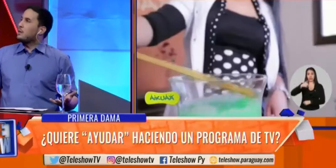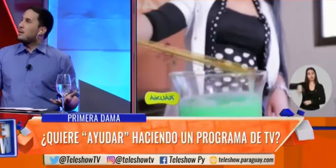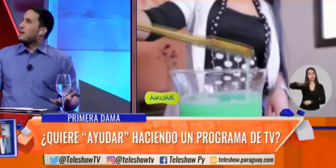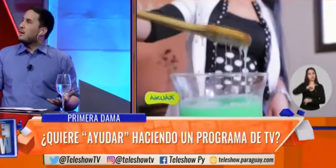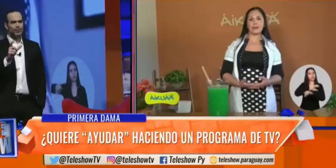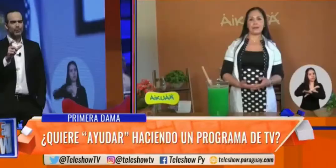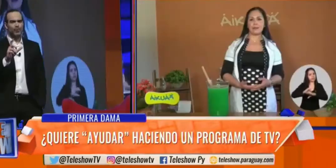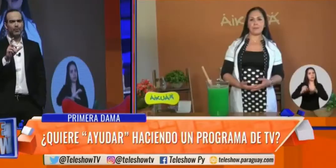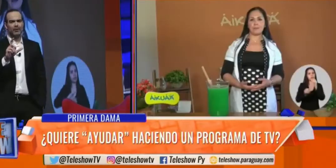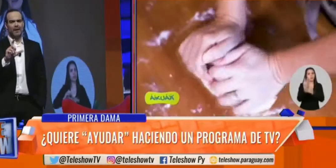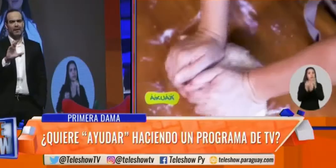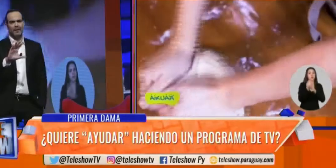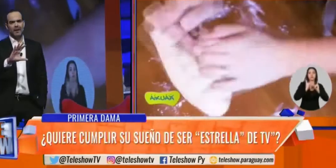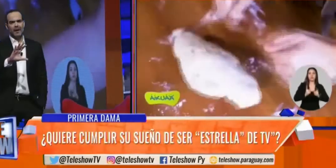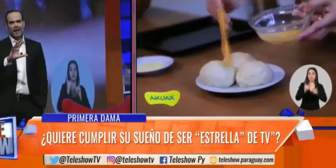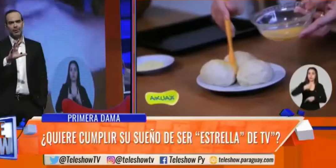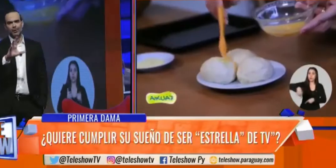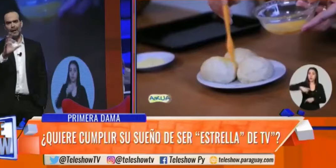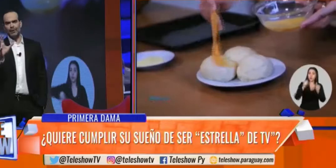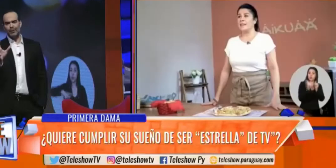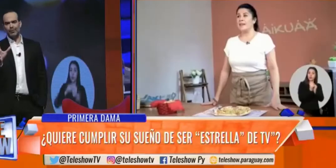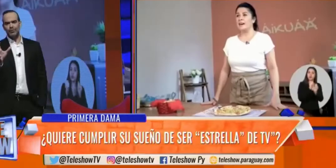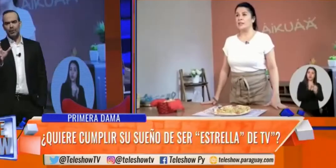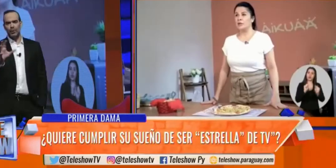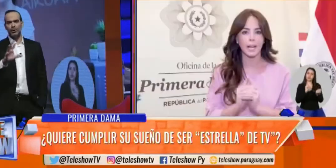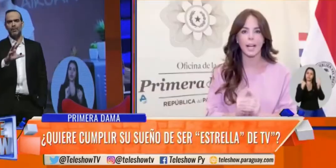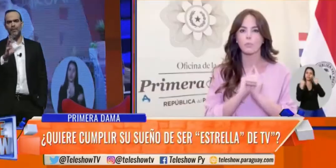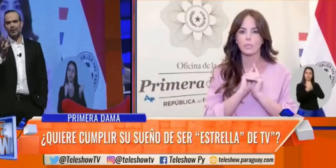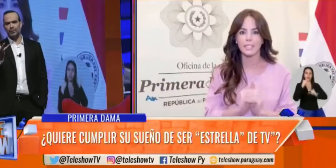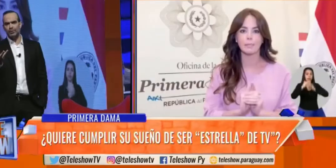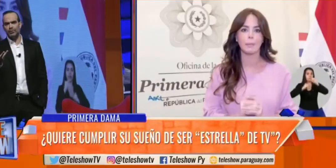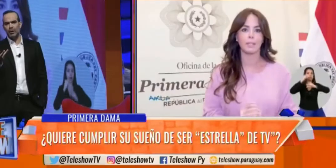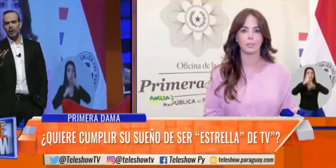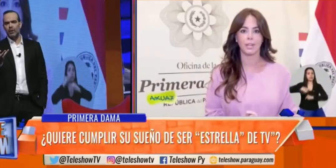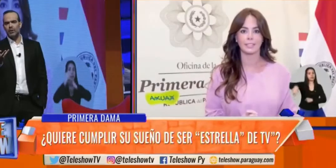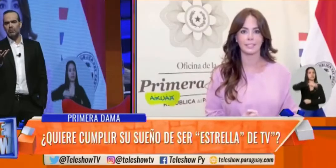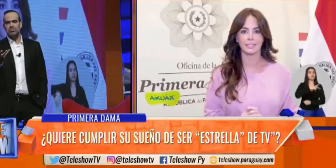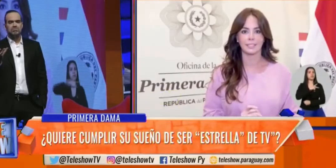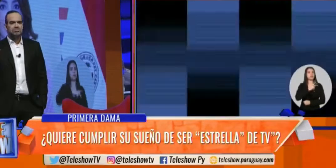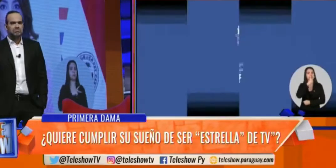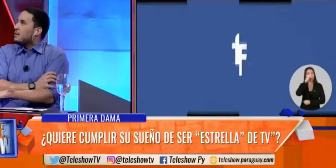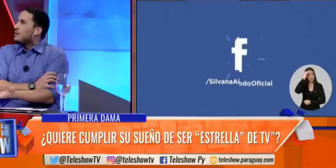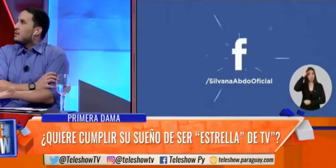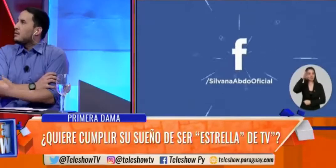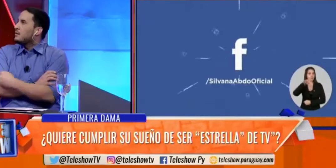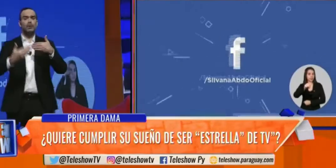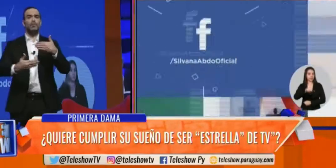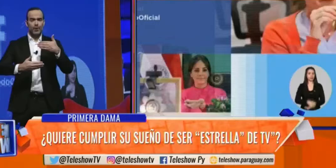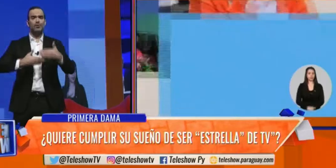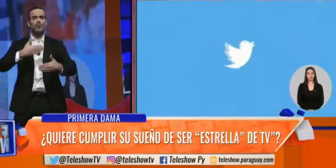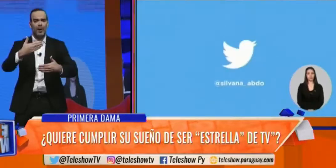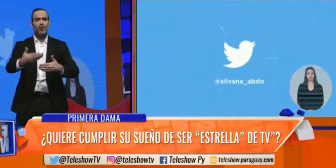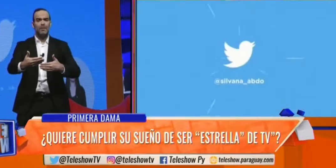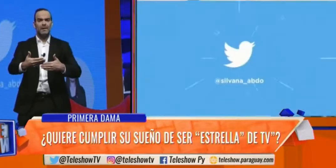como esta. Ahí tiraste un punto importante. Hay otros caminos, otros métodos. No, porque es la primera dama. Qué sé yo. Por eso